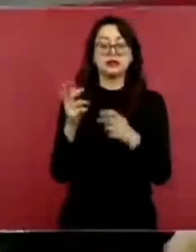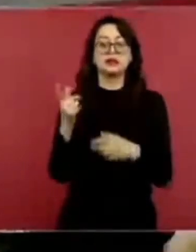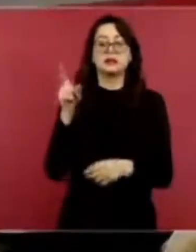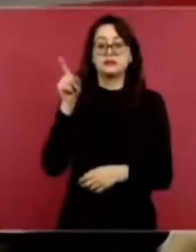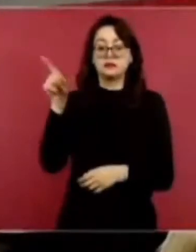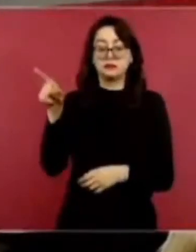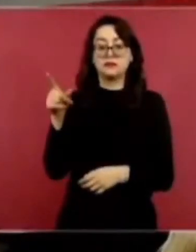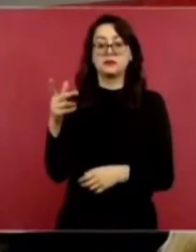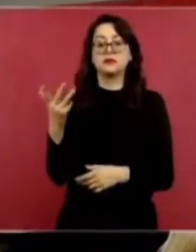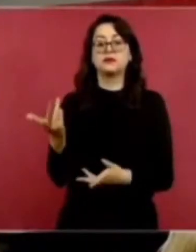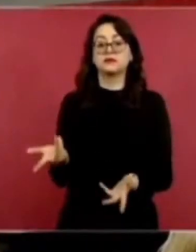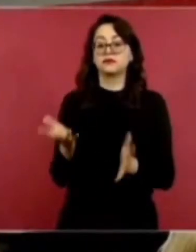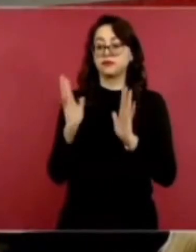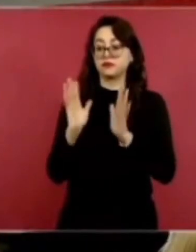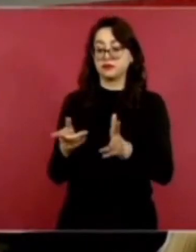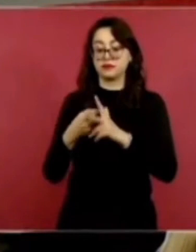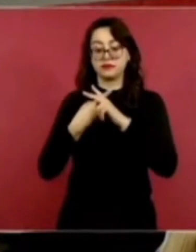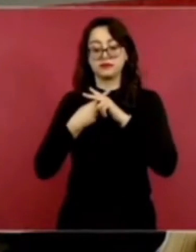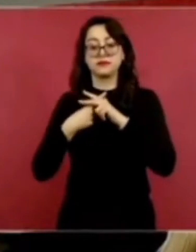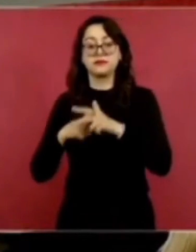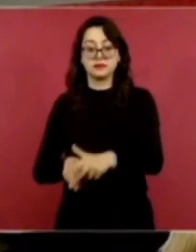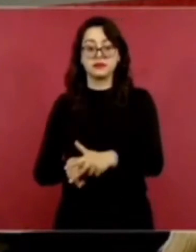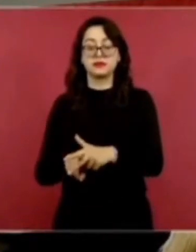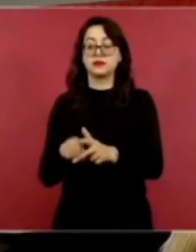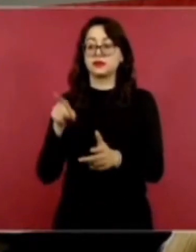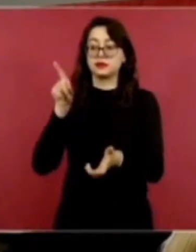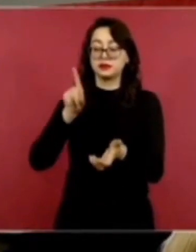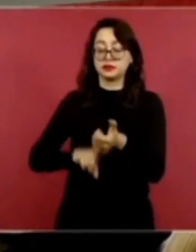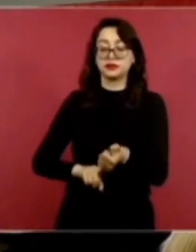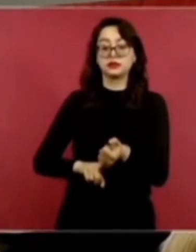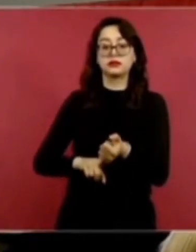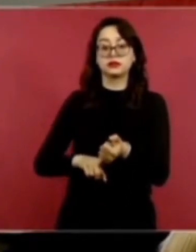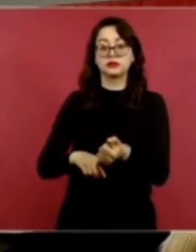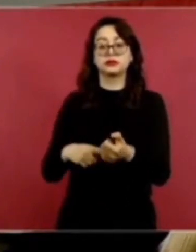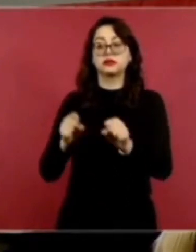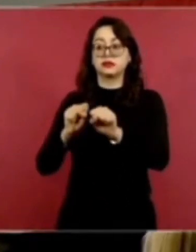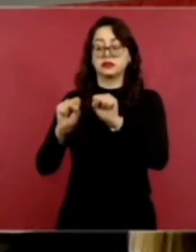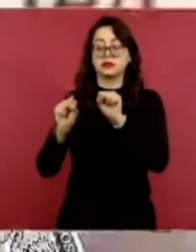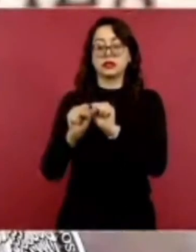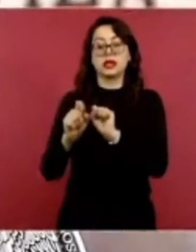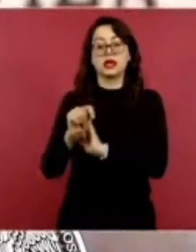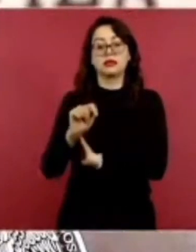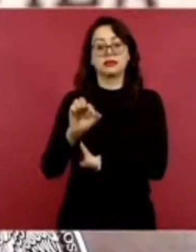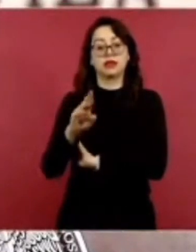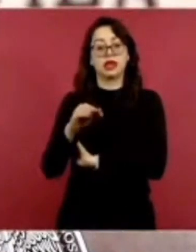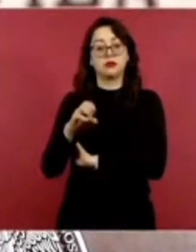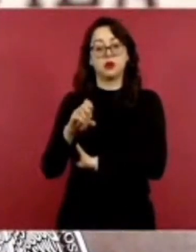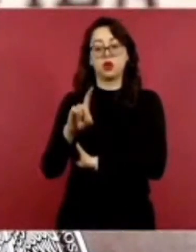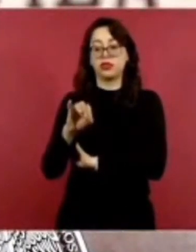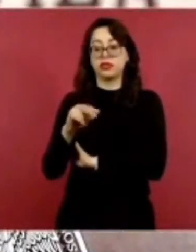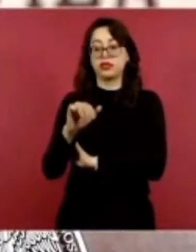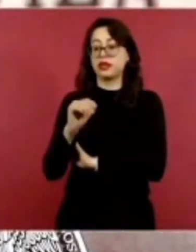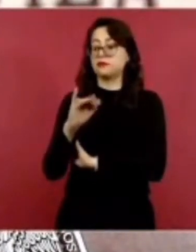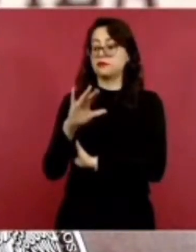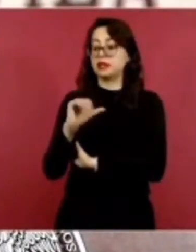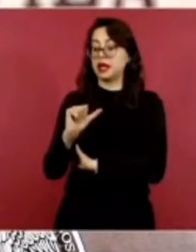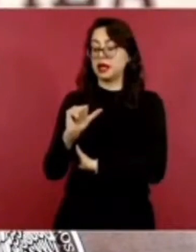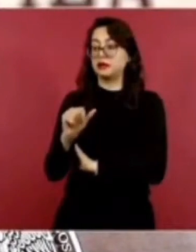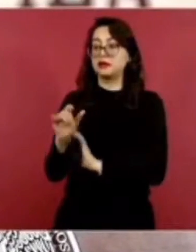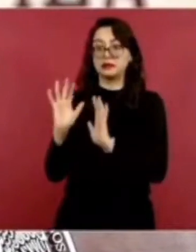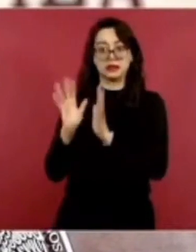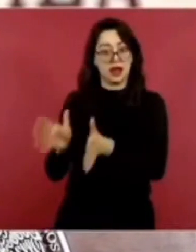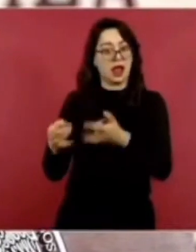ya inició operaciones en sala de hemodinámica. Cuando se trata de salud y de la salud de los